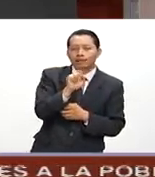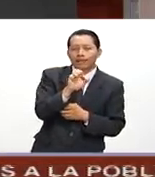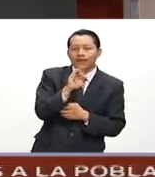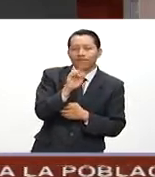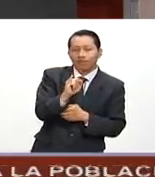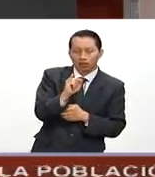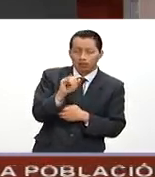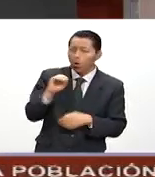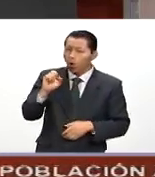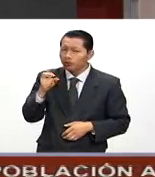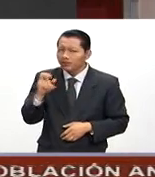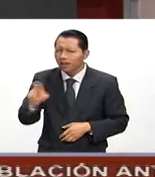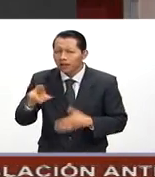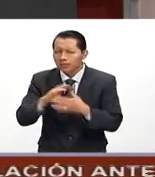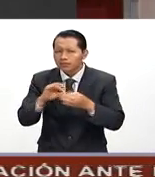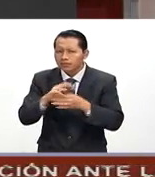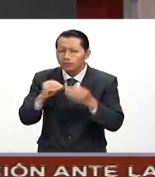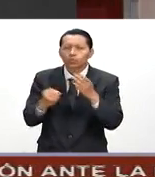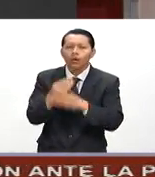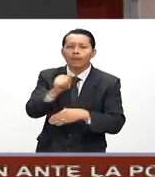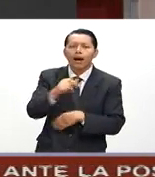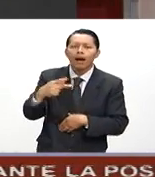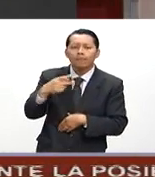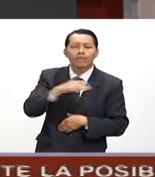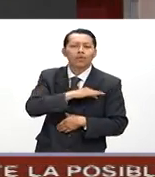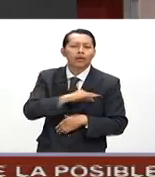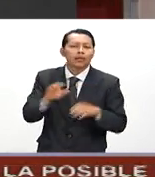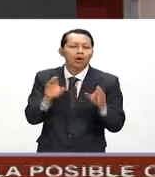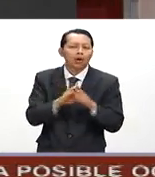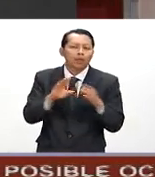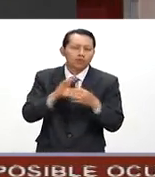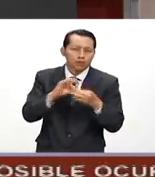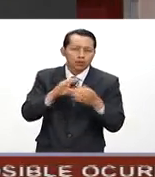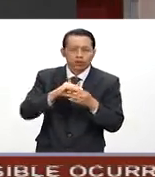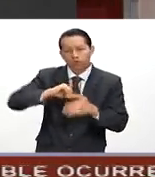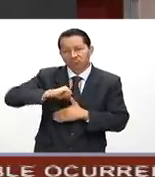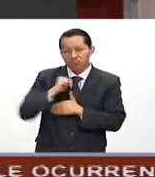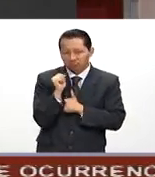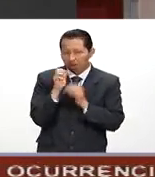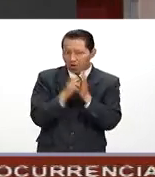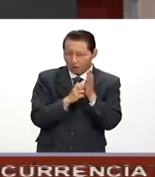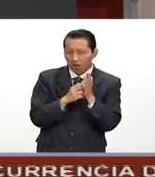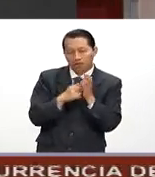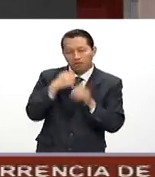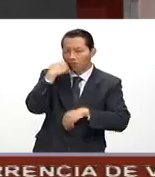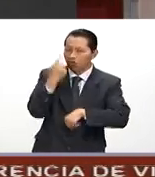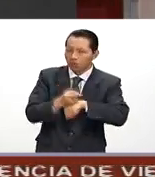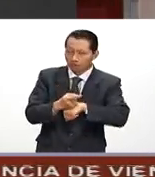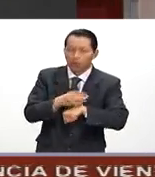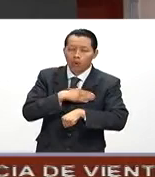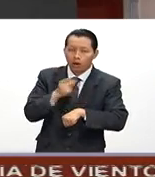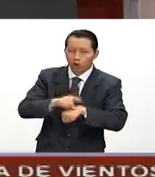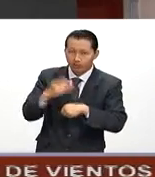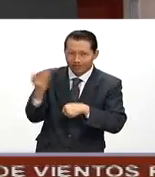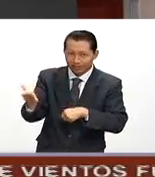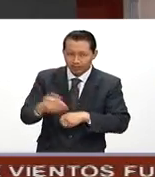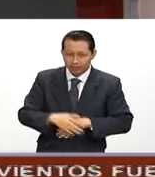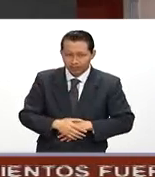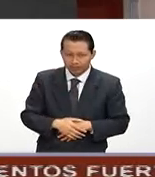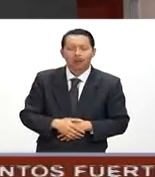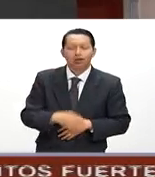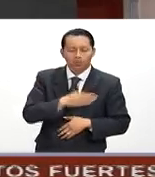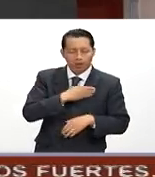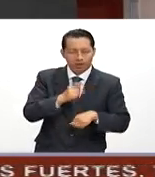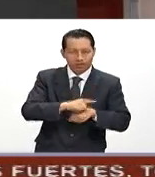hablarnos sobre esta aplicación y poder nosotros ahorrar de manera voluntaria. Muy buenos días. Muy buenos días, Pati.